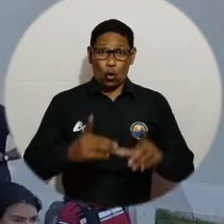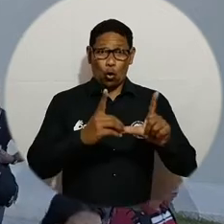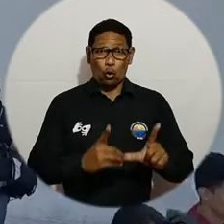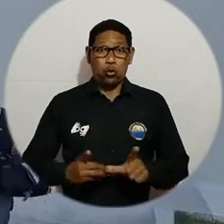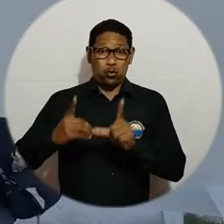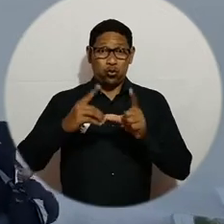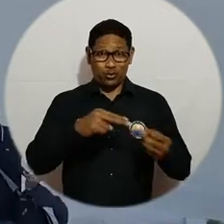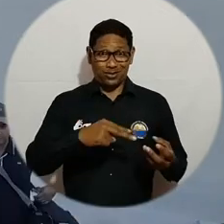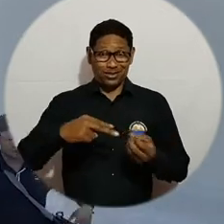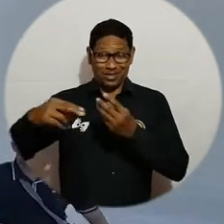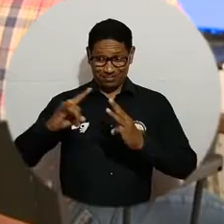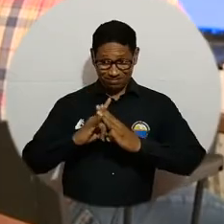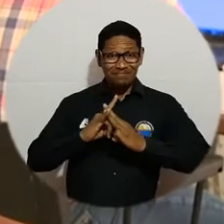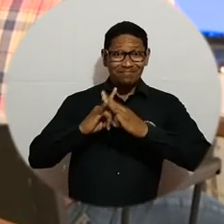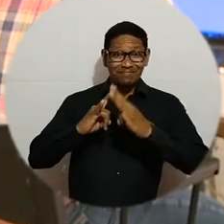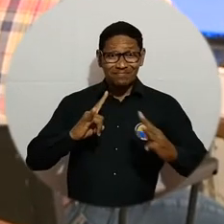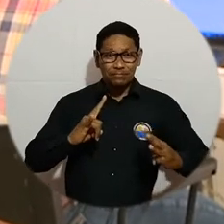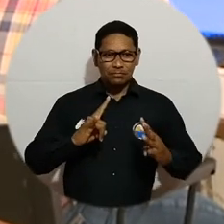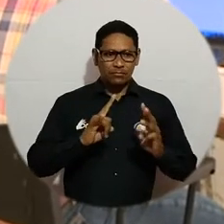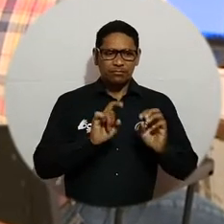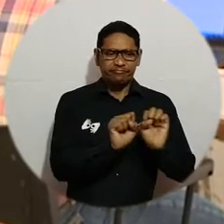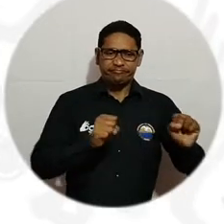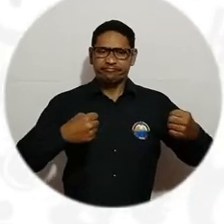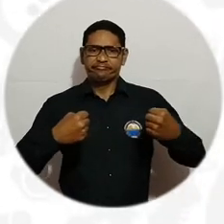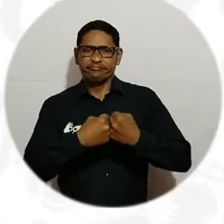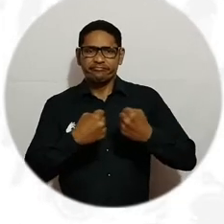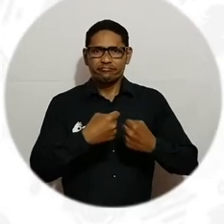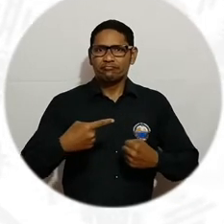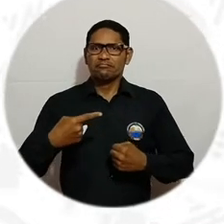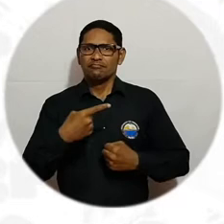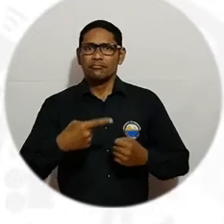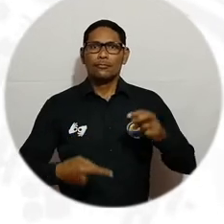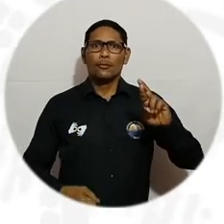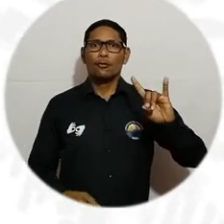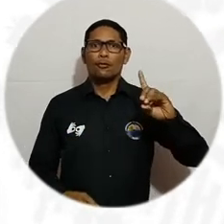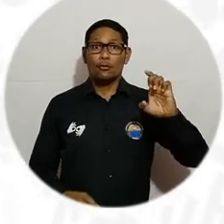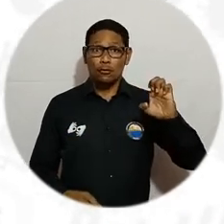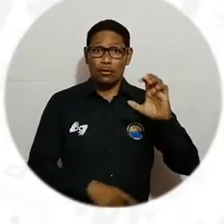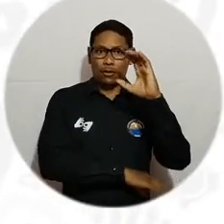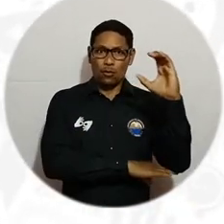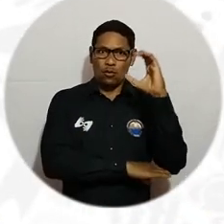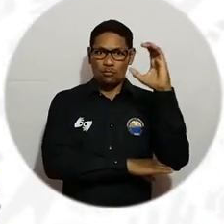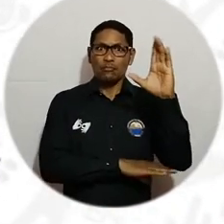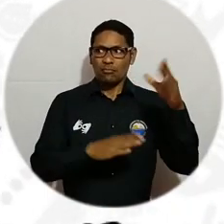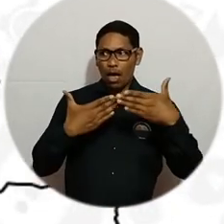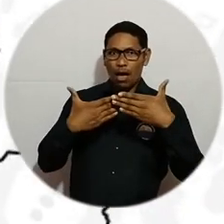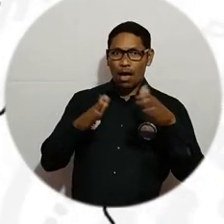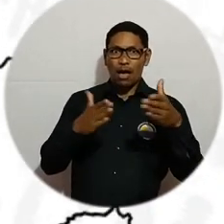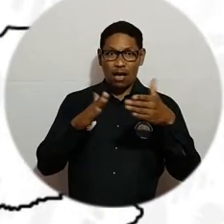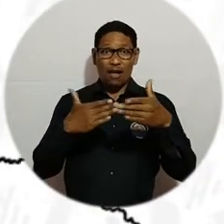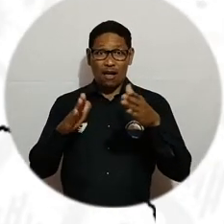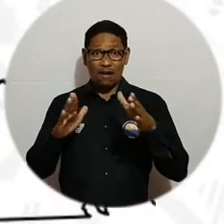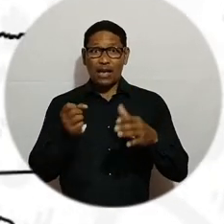El Doctorado en Ciencias de la Educación de la Universidad del Magdalena, en convenio con la Red de Universidades Estatales de Colombia, RU de Colombia,